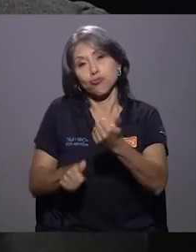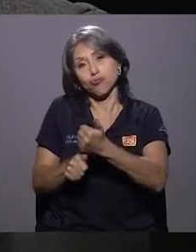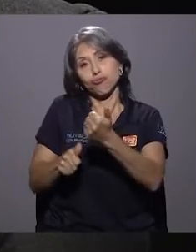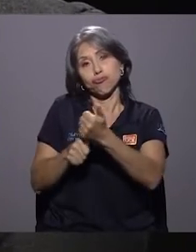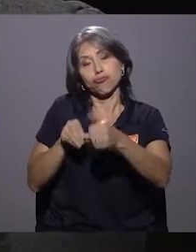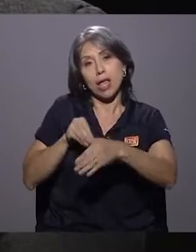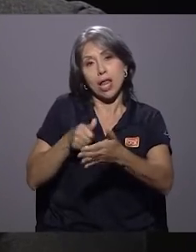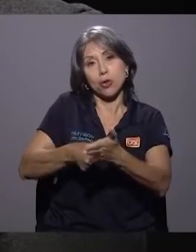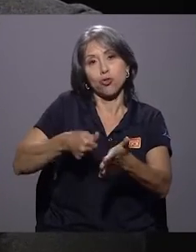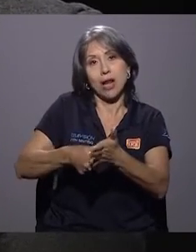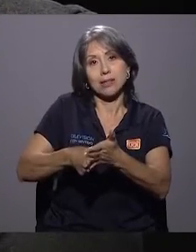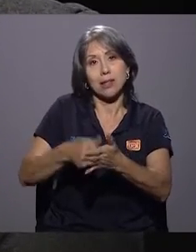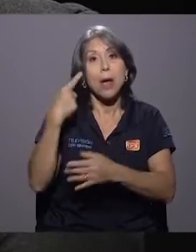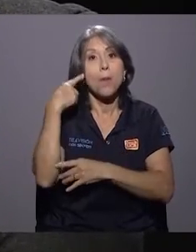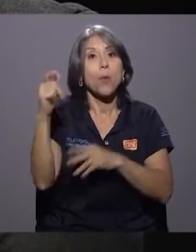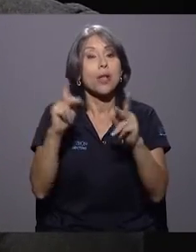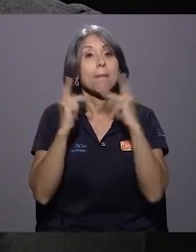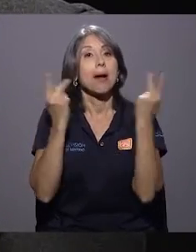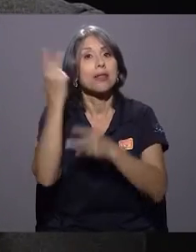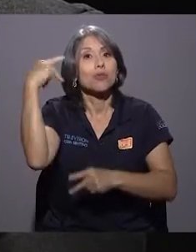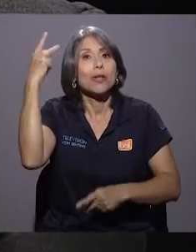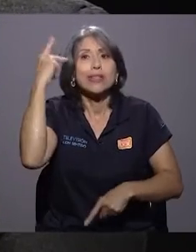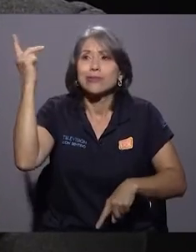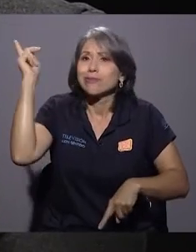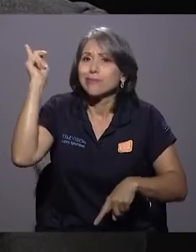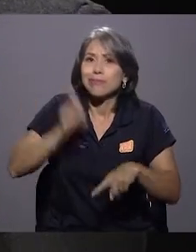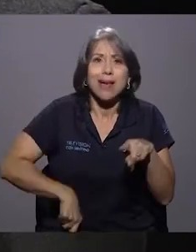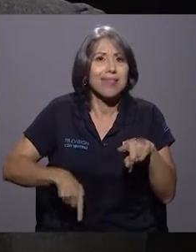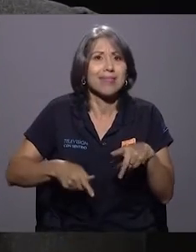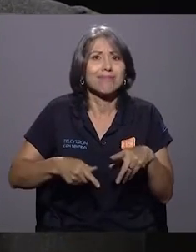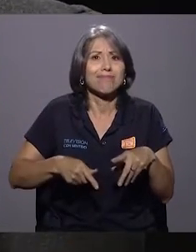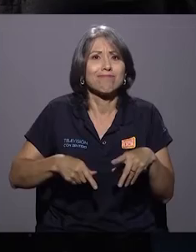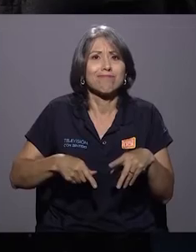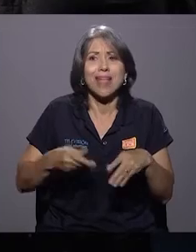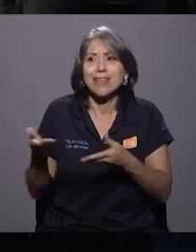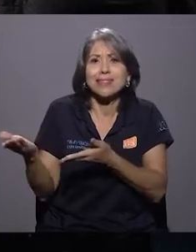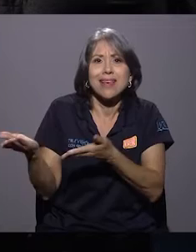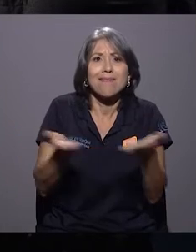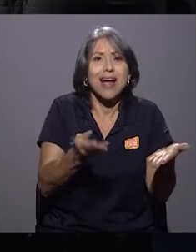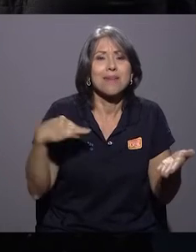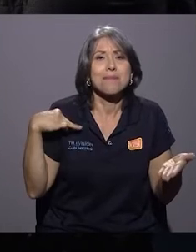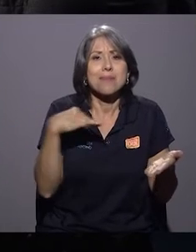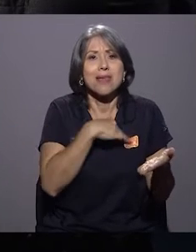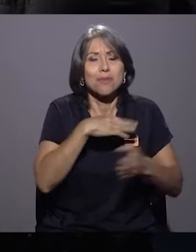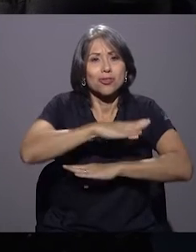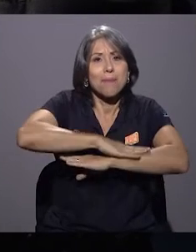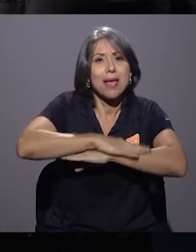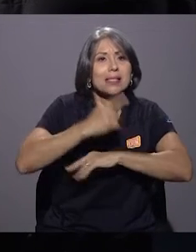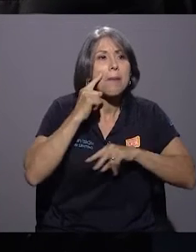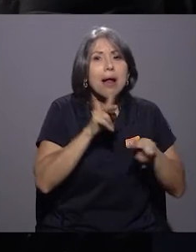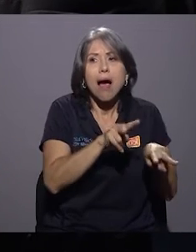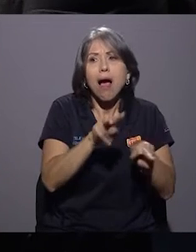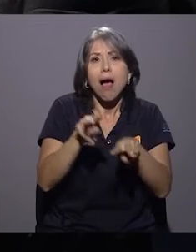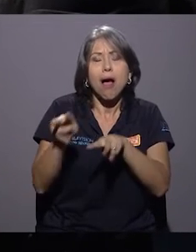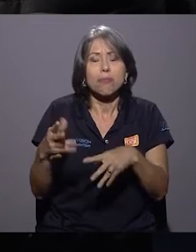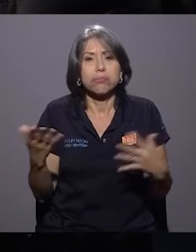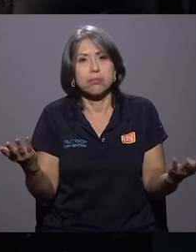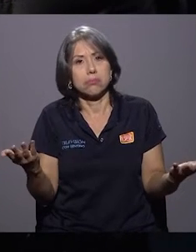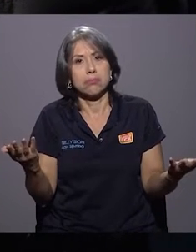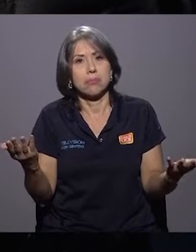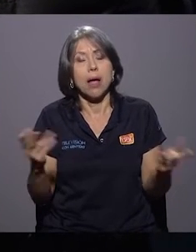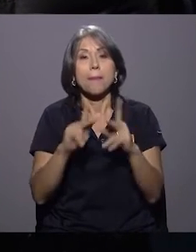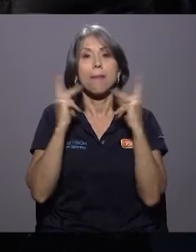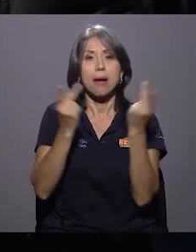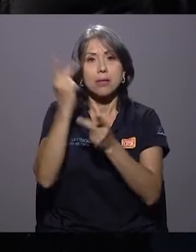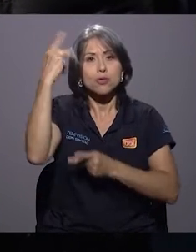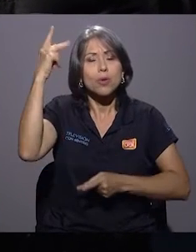porque los partidos políticos eran incapaces incluso de llevar miembros de mesa para fiscalizar las elecciones. Entonces, los partidos